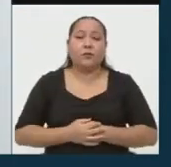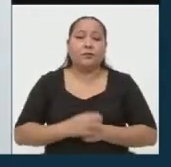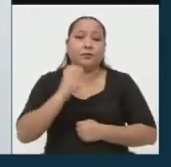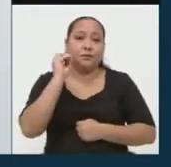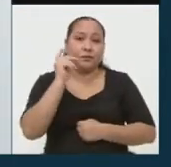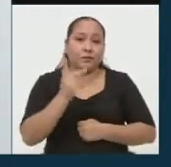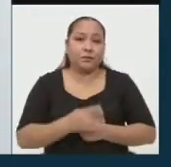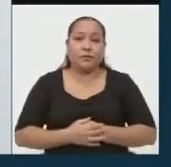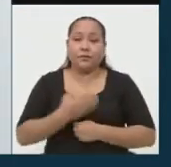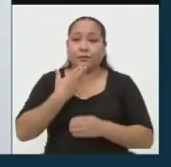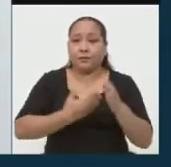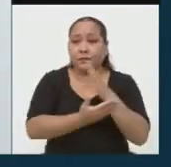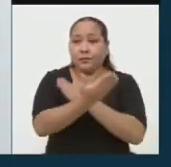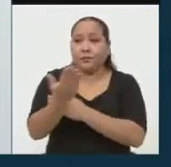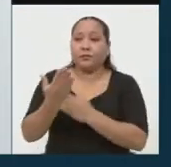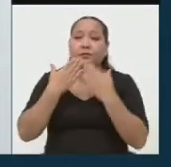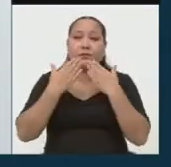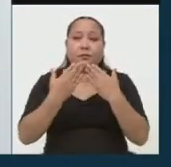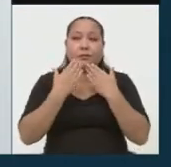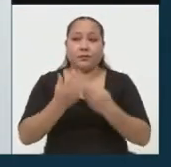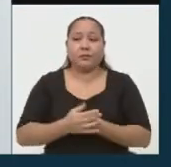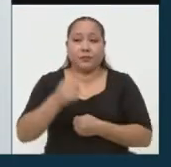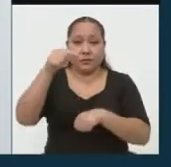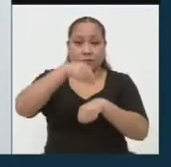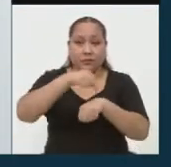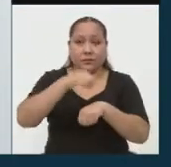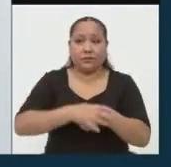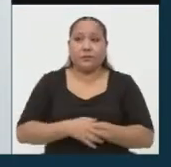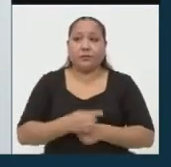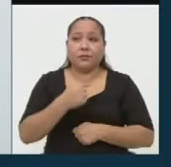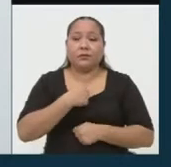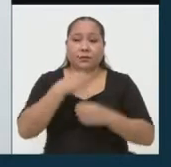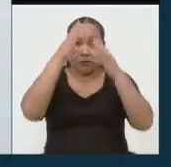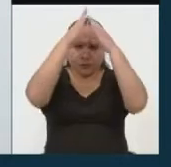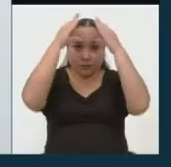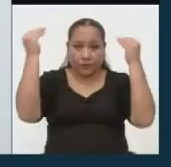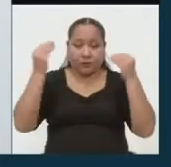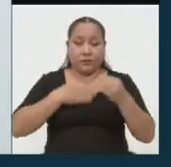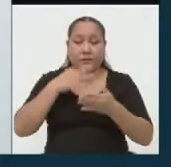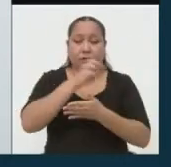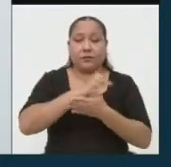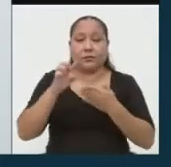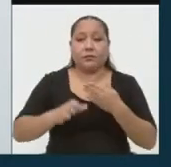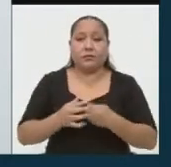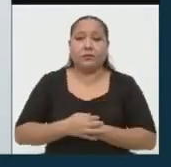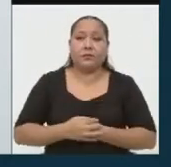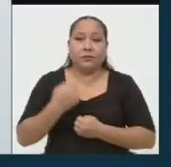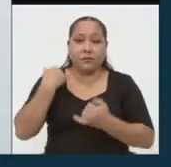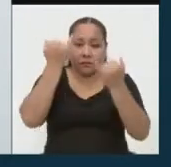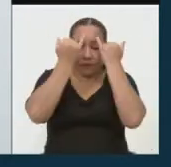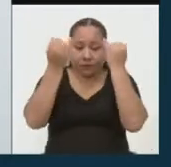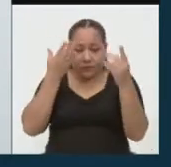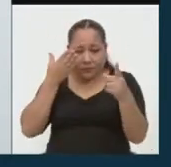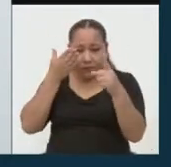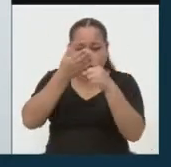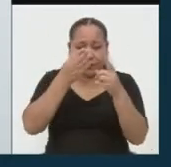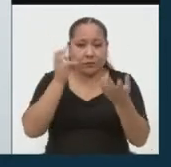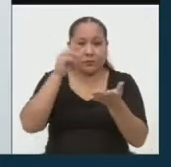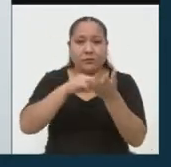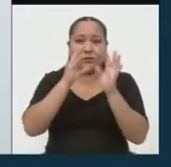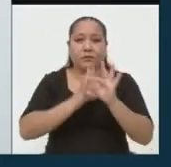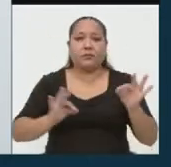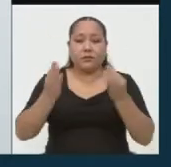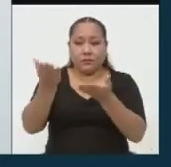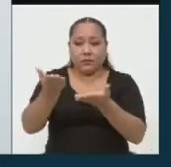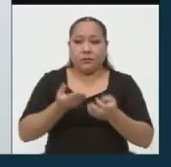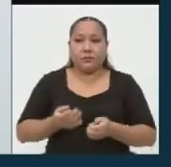Muy bien. Muy buenos días. Muchas gracias por el espacio. Soy enfermera de profesión y la propuesta bandera que hoy traigo al